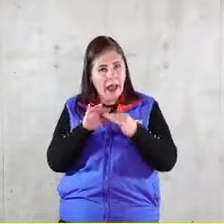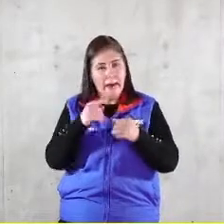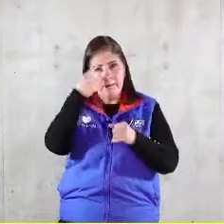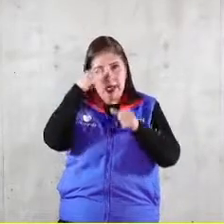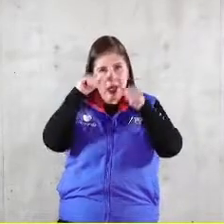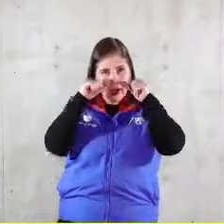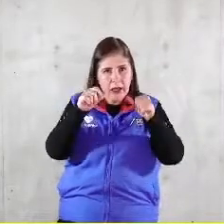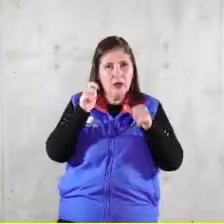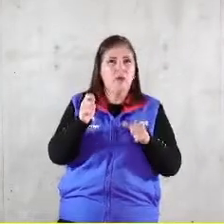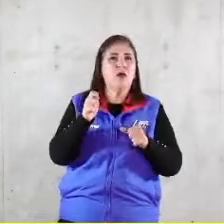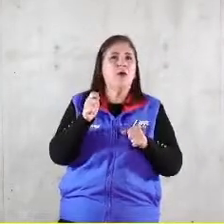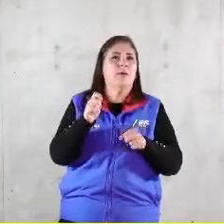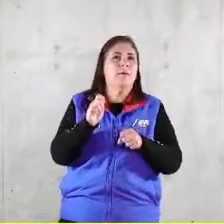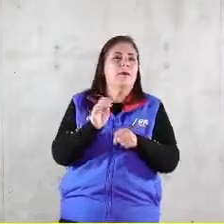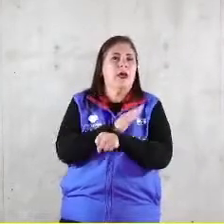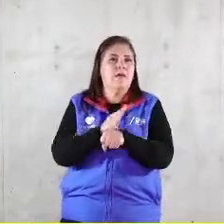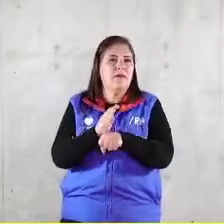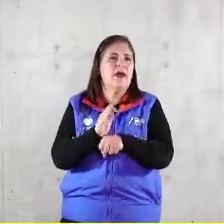de la sociedad